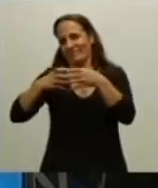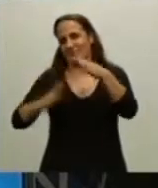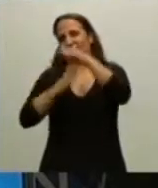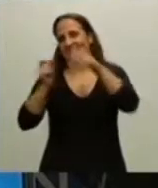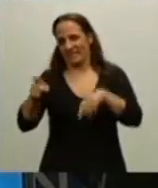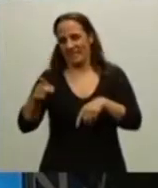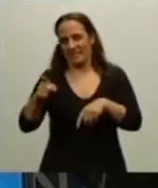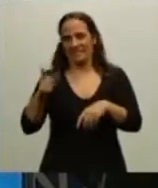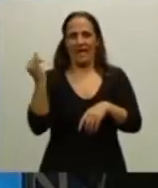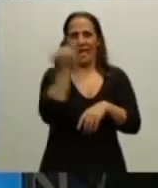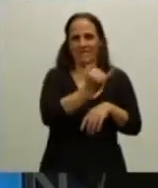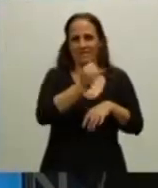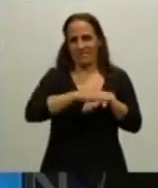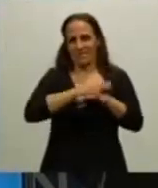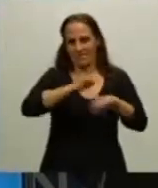público.